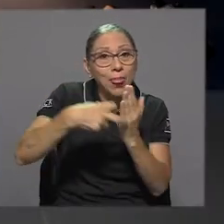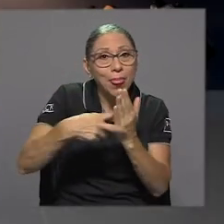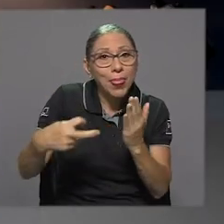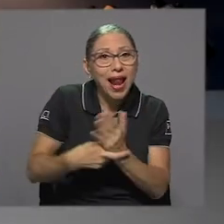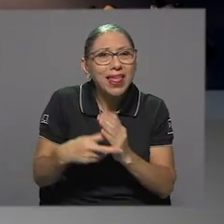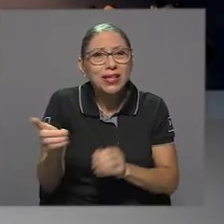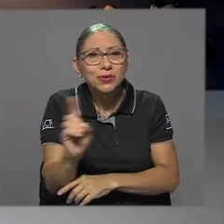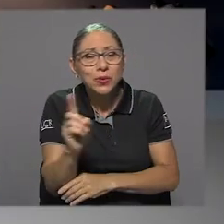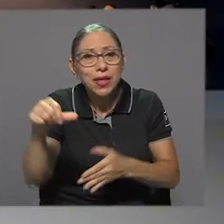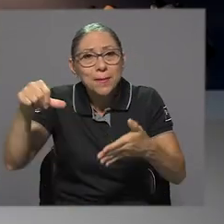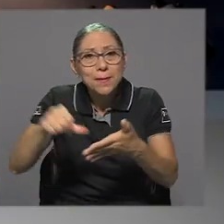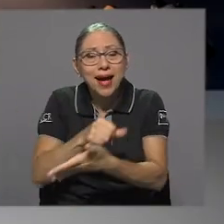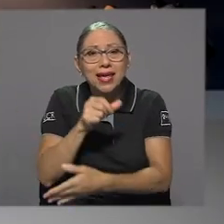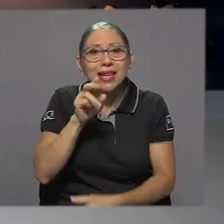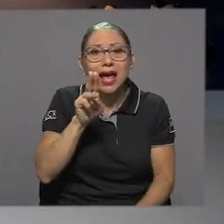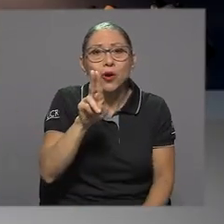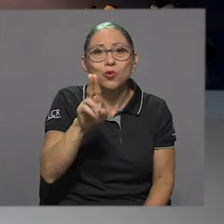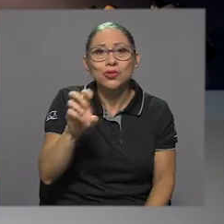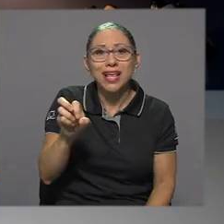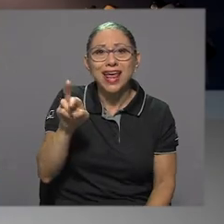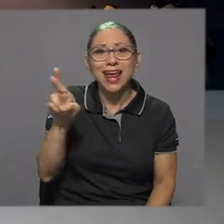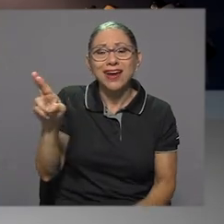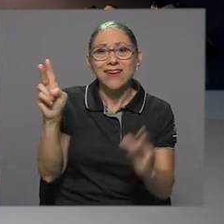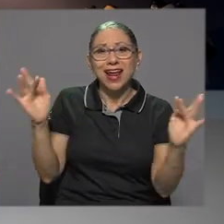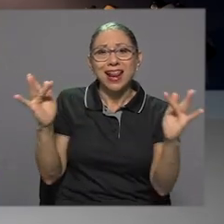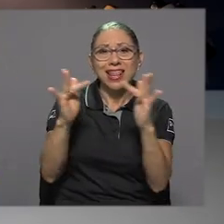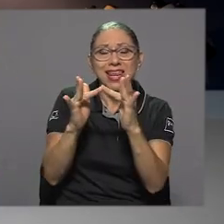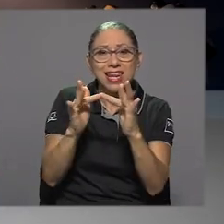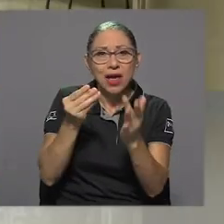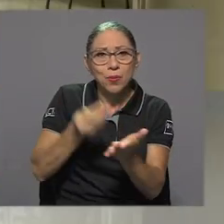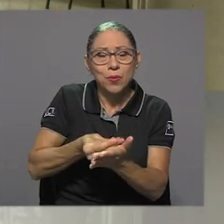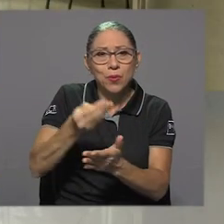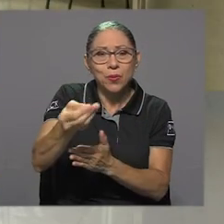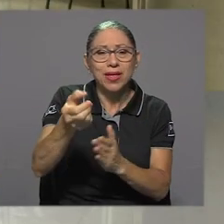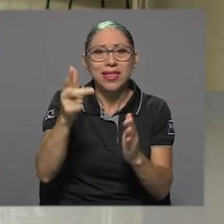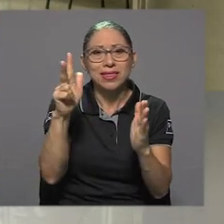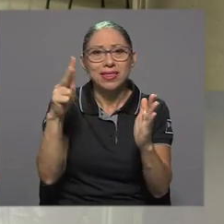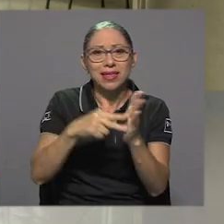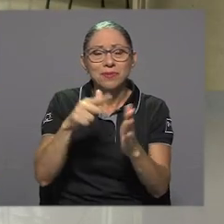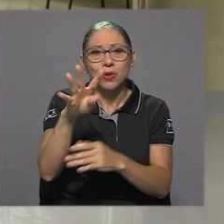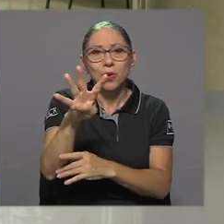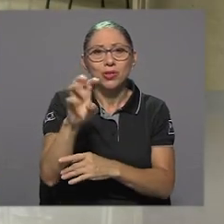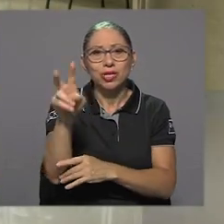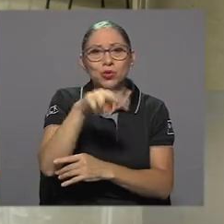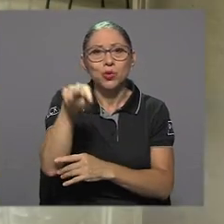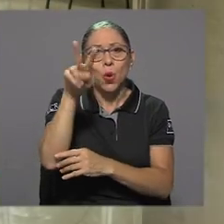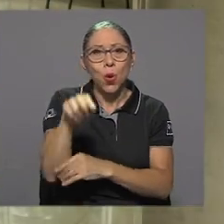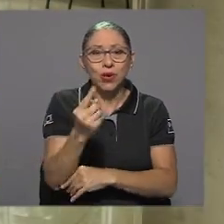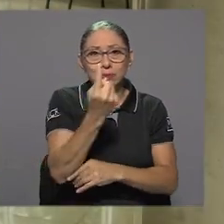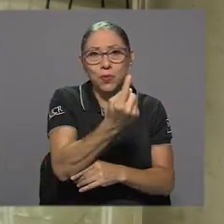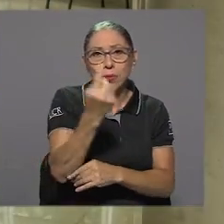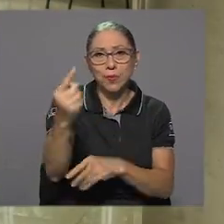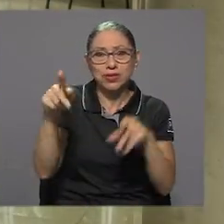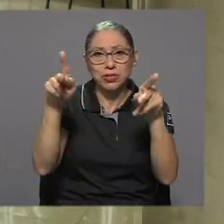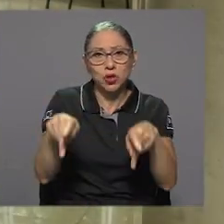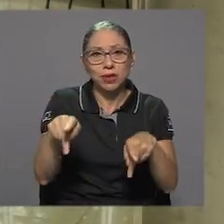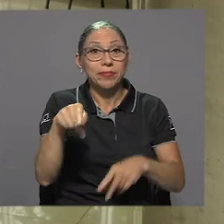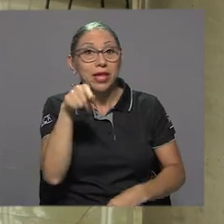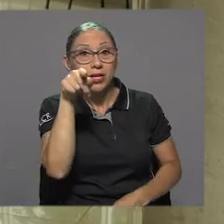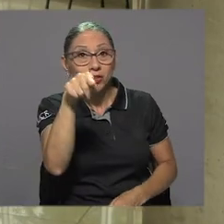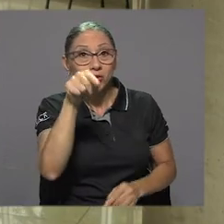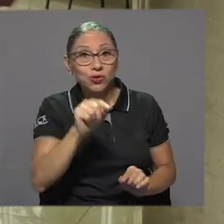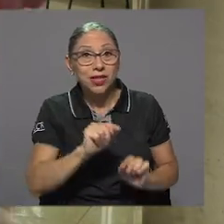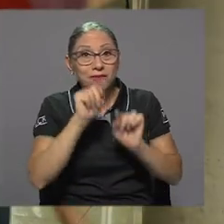Las entradas se pueden adquirir en la página UCR en línea con el costo de 3.400 colones por